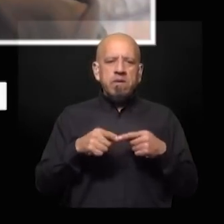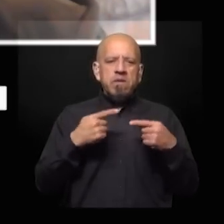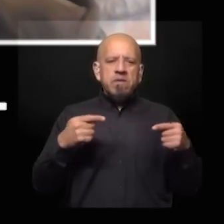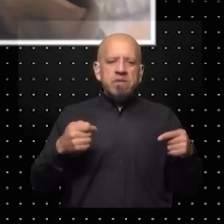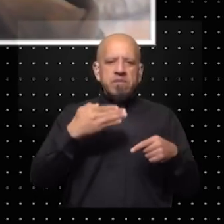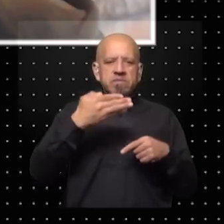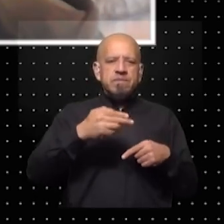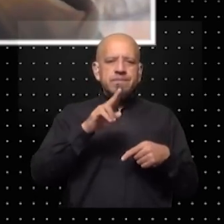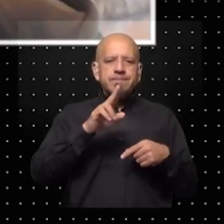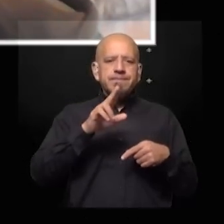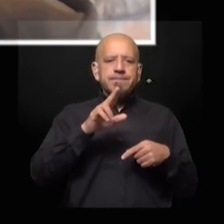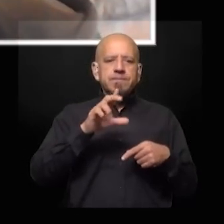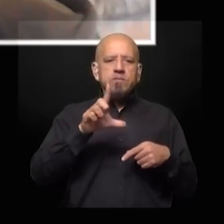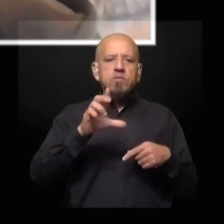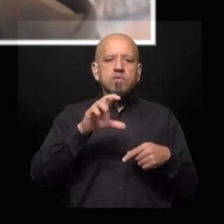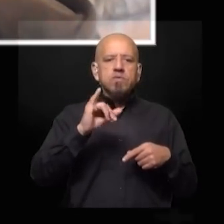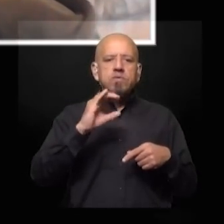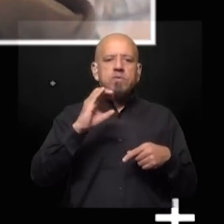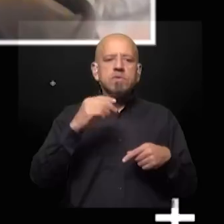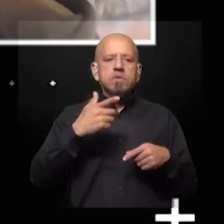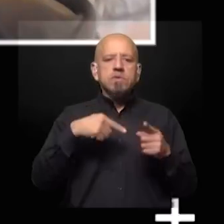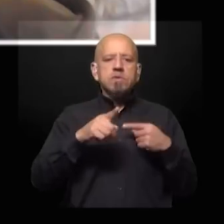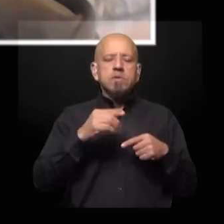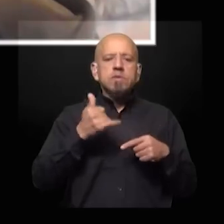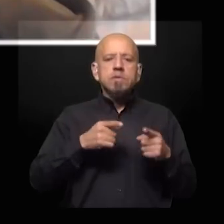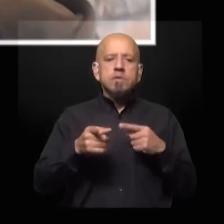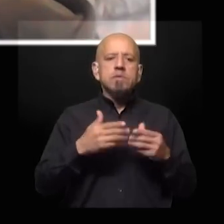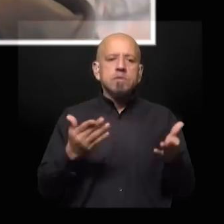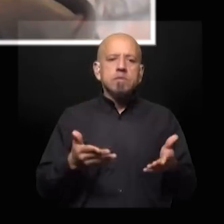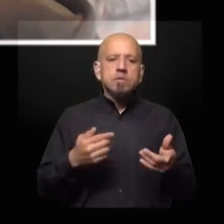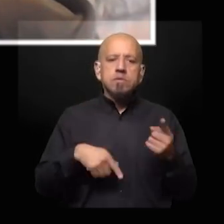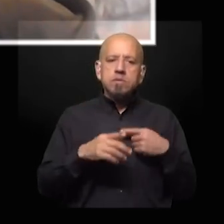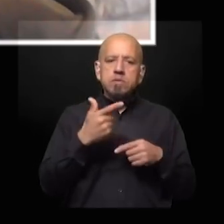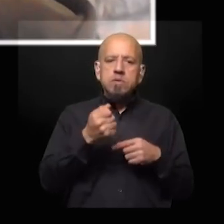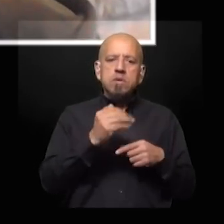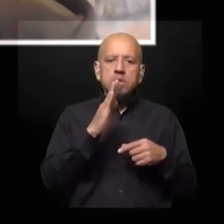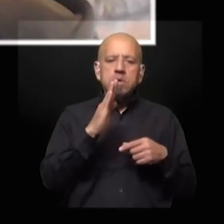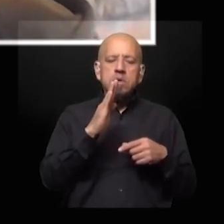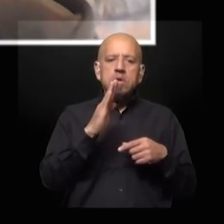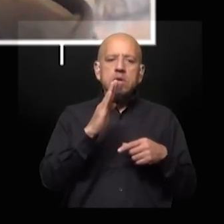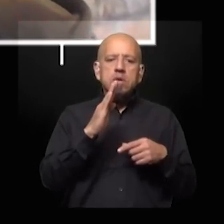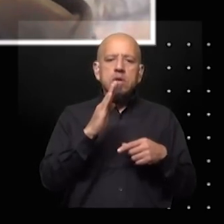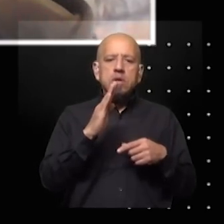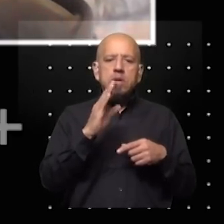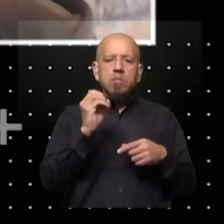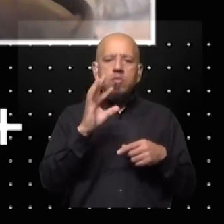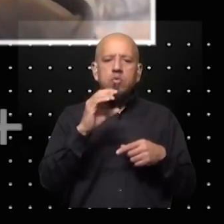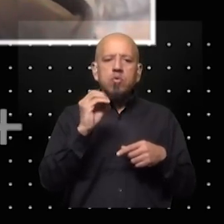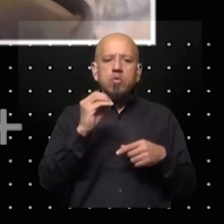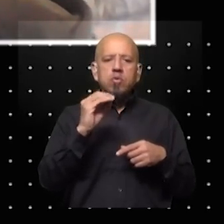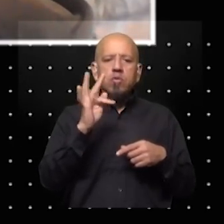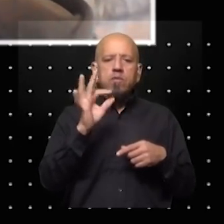Bullrich por ejemplo o Rodríguez Larreta que tienen un contenido de muchísima aporofobia muchas veces o xenofobia que quedan como que se